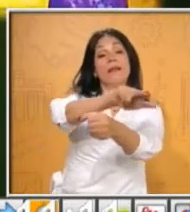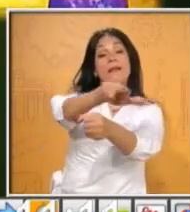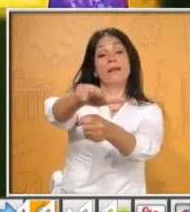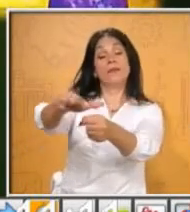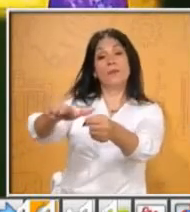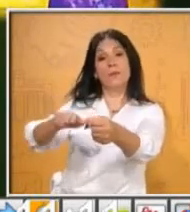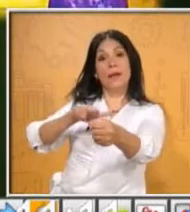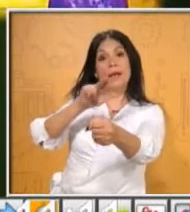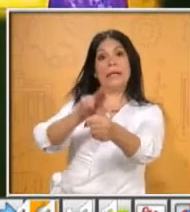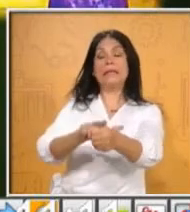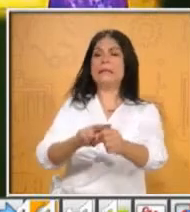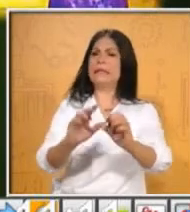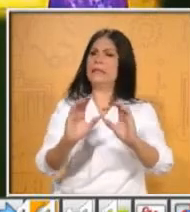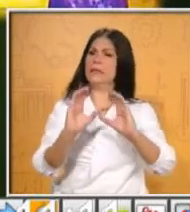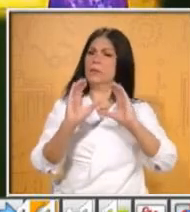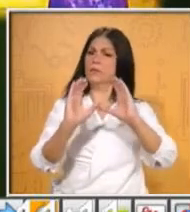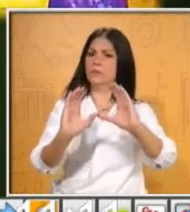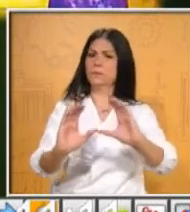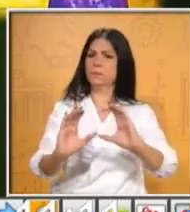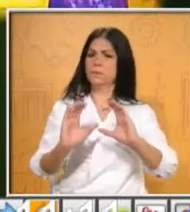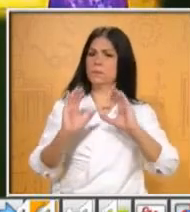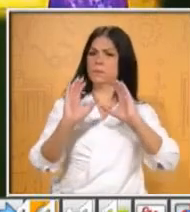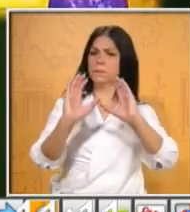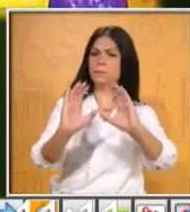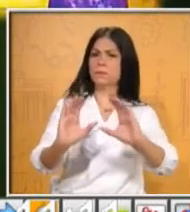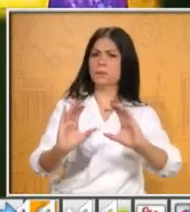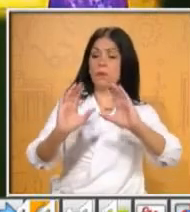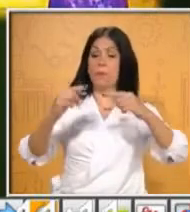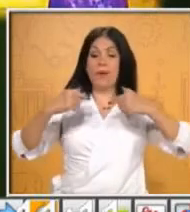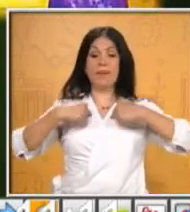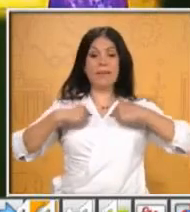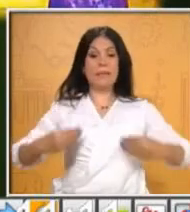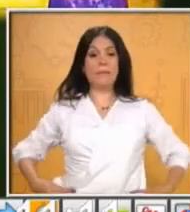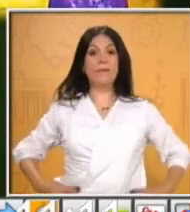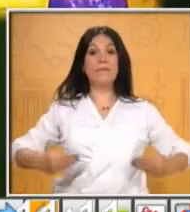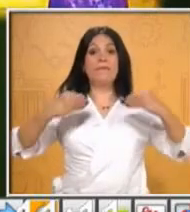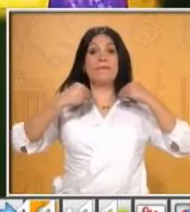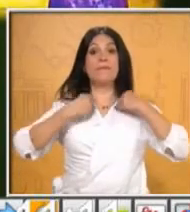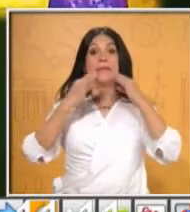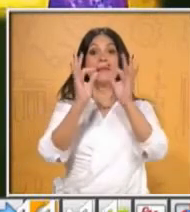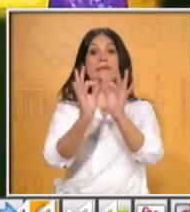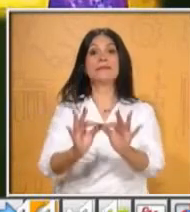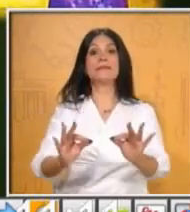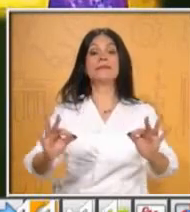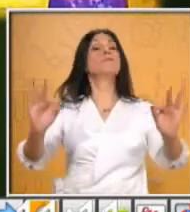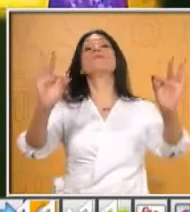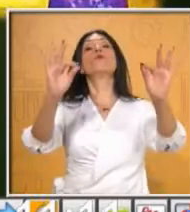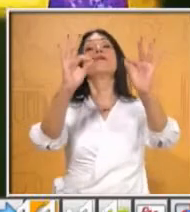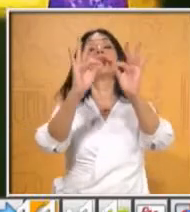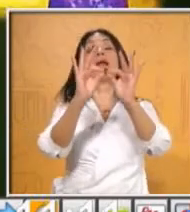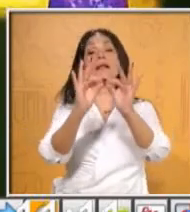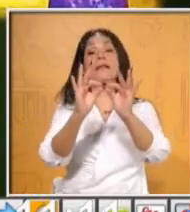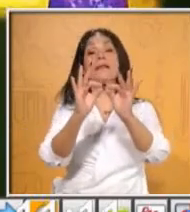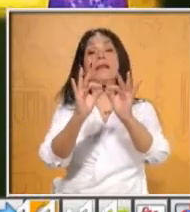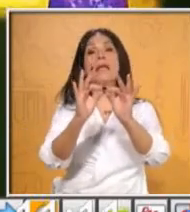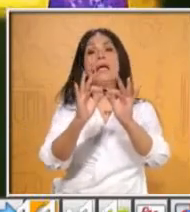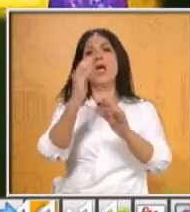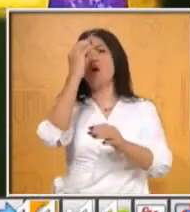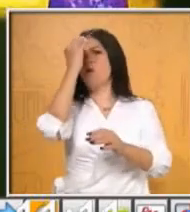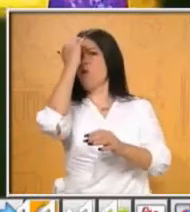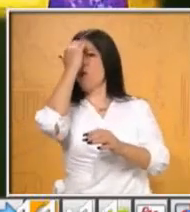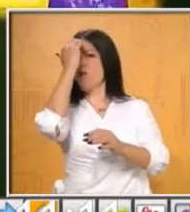la cuidan como parte de ellos. Poseen conocimientos milenarios sobre la biodiversidad, las